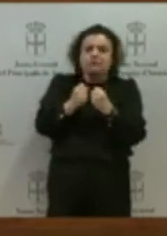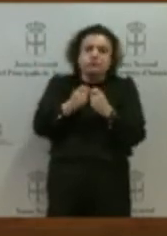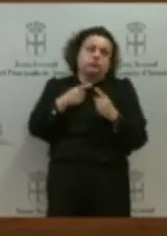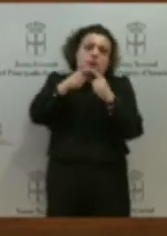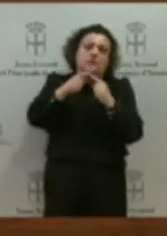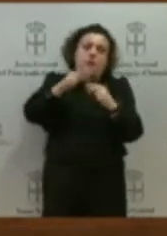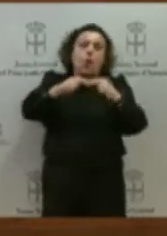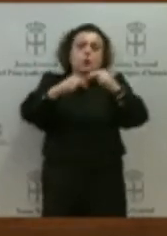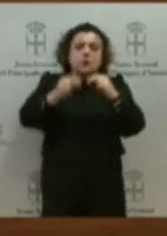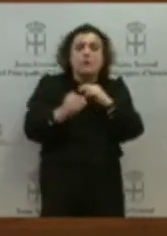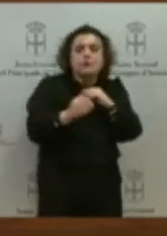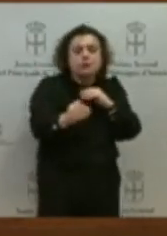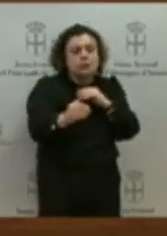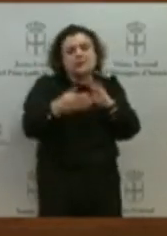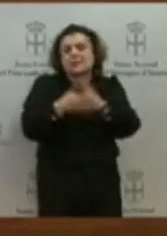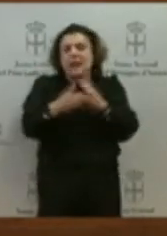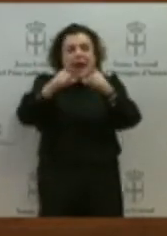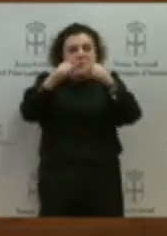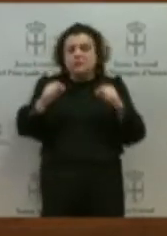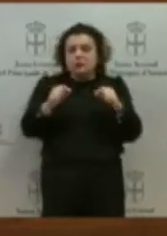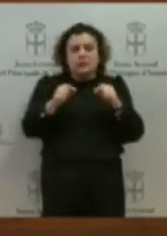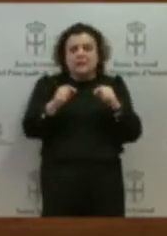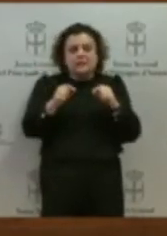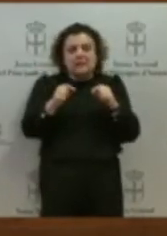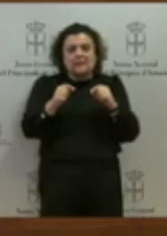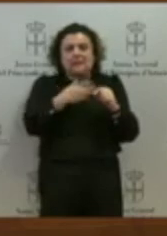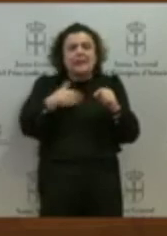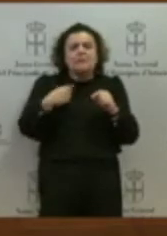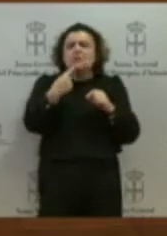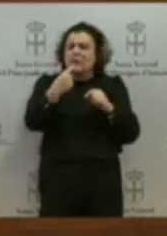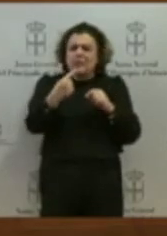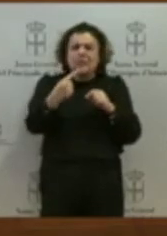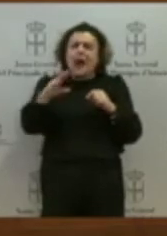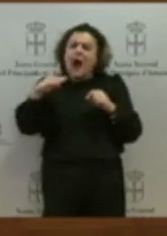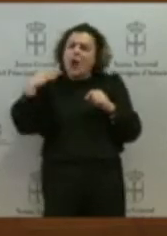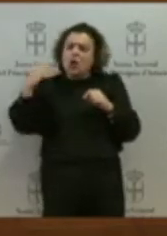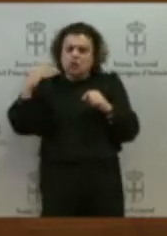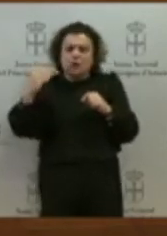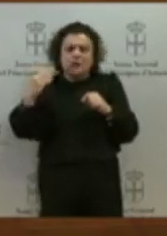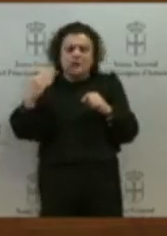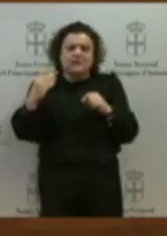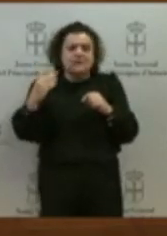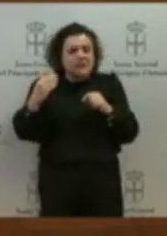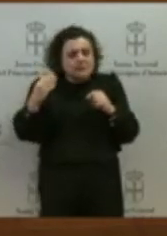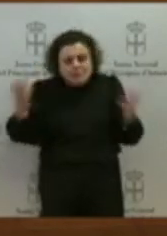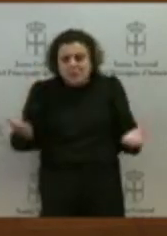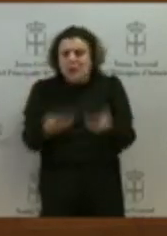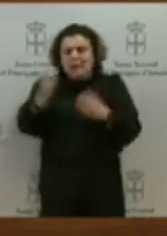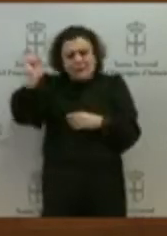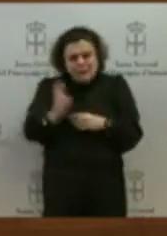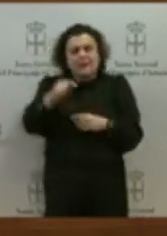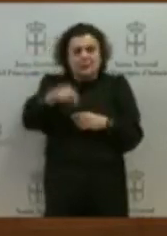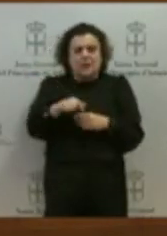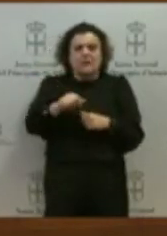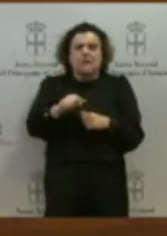mensaje de que a las nuevas generaciones no les cueste una vida entera regresar, que no pase la vida esperando, que no pierda el futuro de nuestra tierra. Es la hora de trabajar con Asturias,